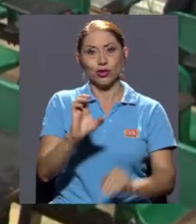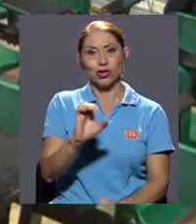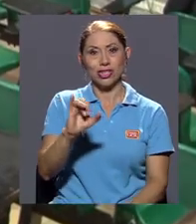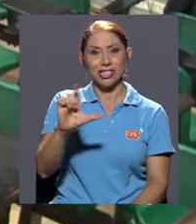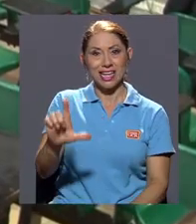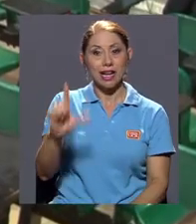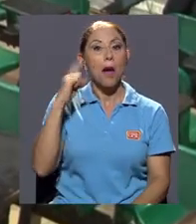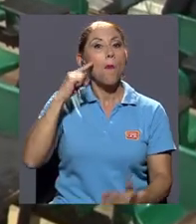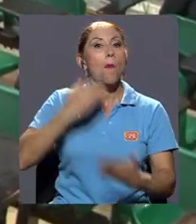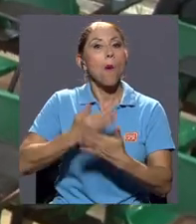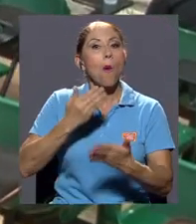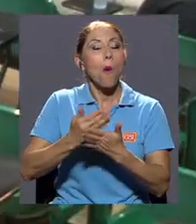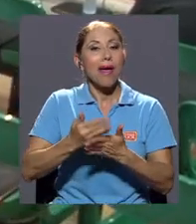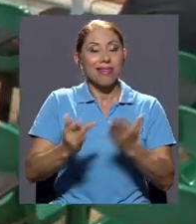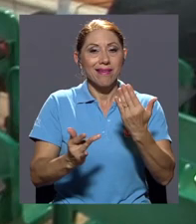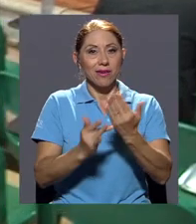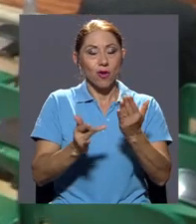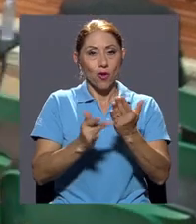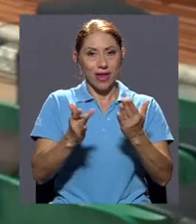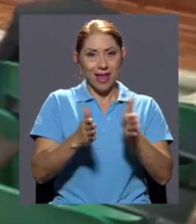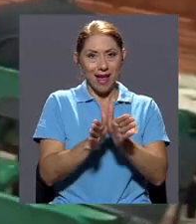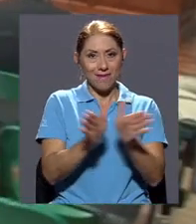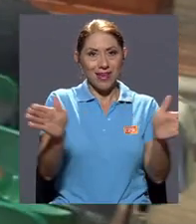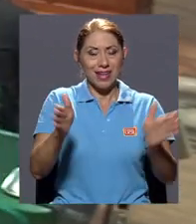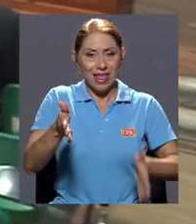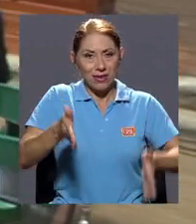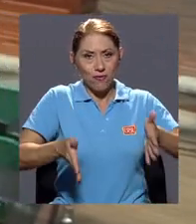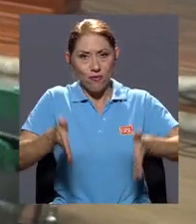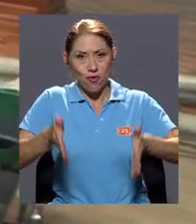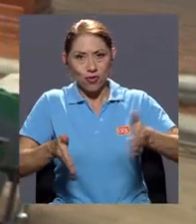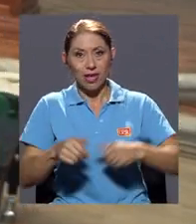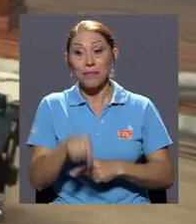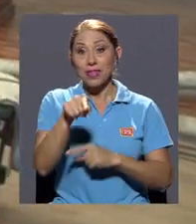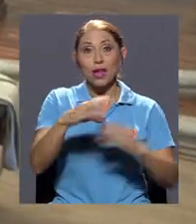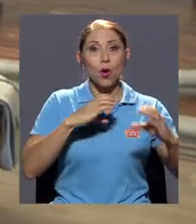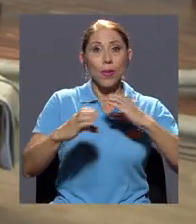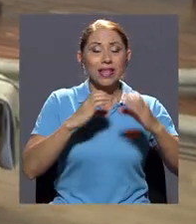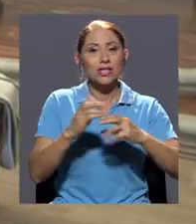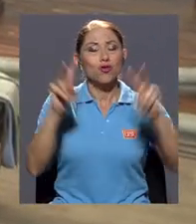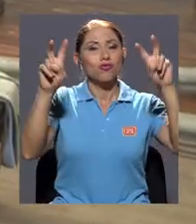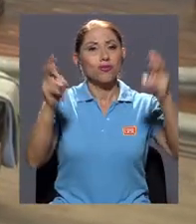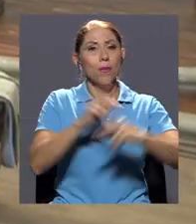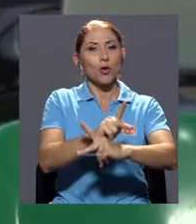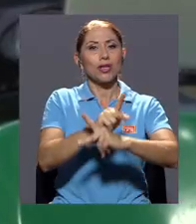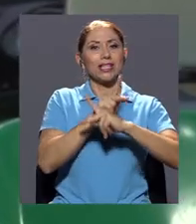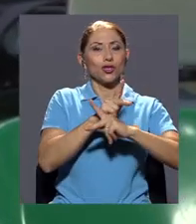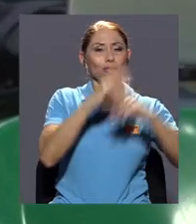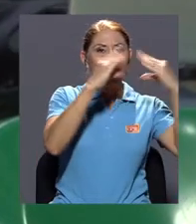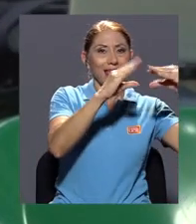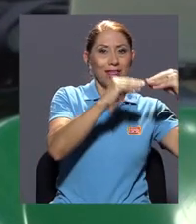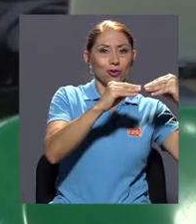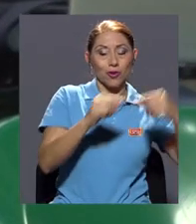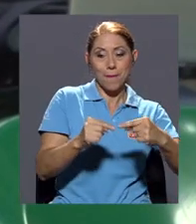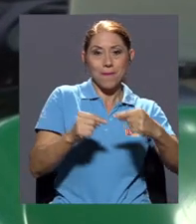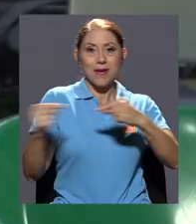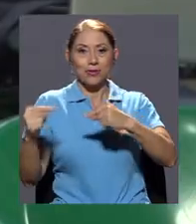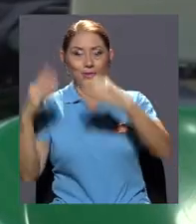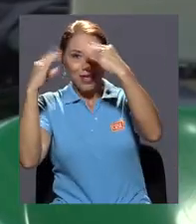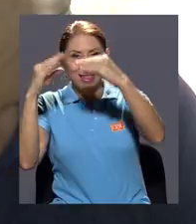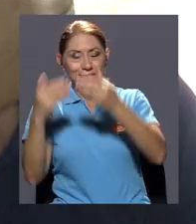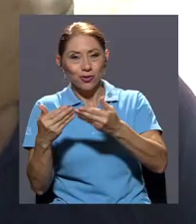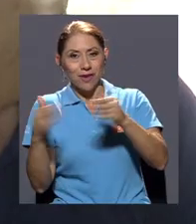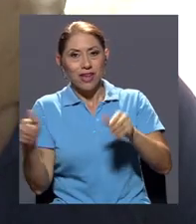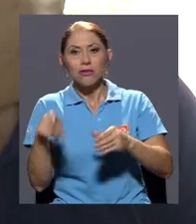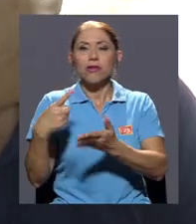tecnología abierta de robótica. En el conversatorio Protección de Datos vs. Datos Abiertos se discutió sobre las